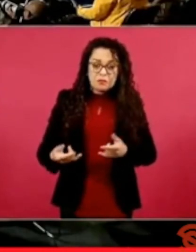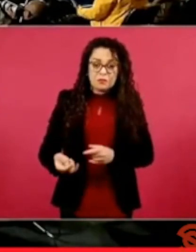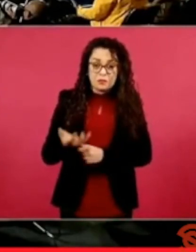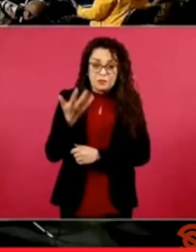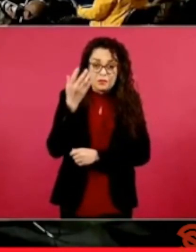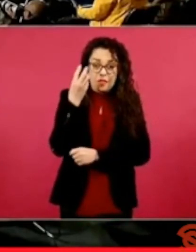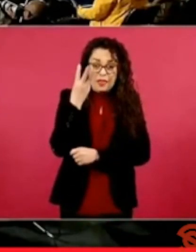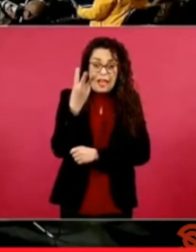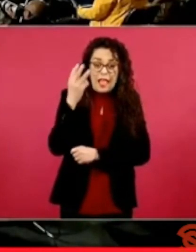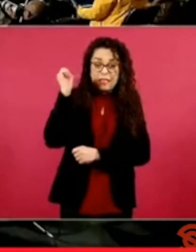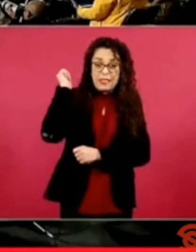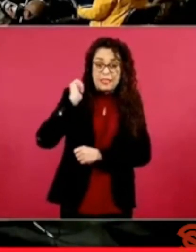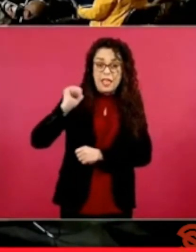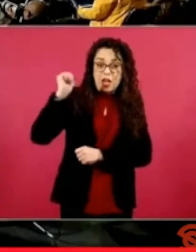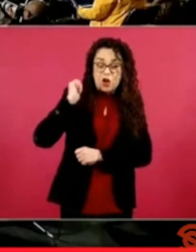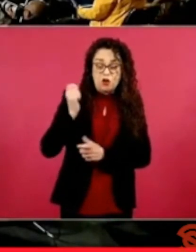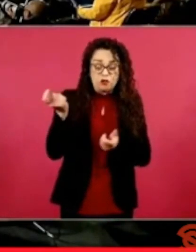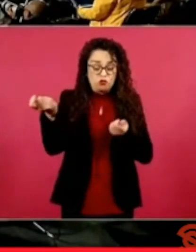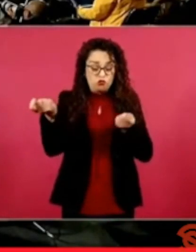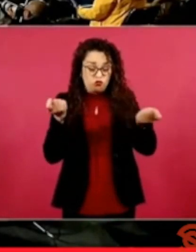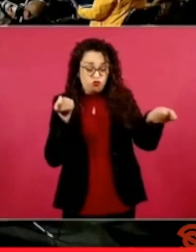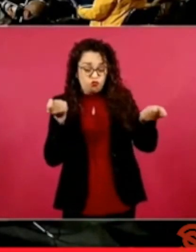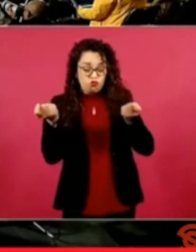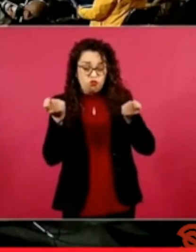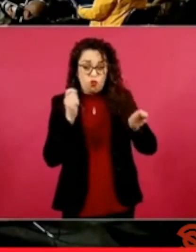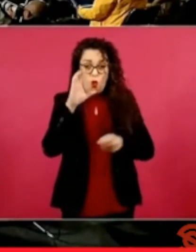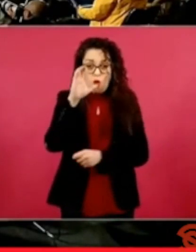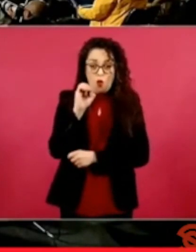de dominación colonial. Nada.